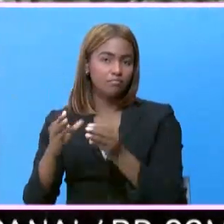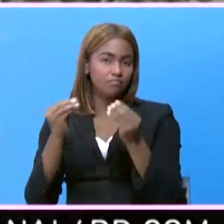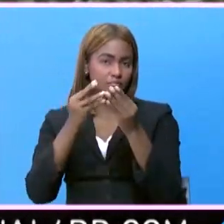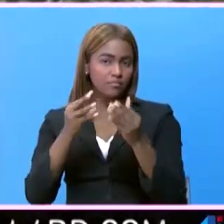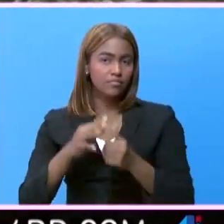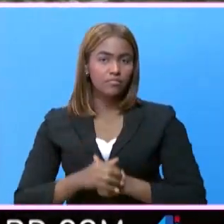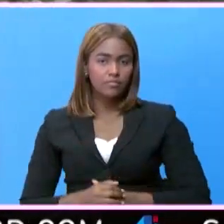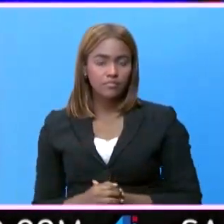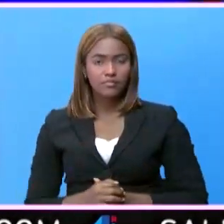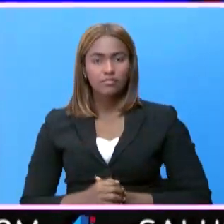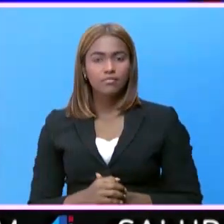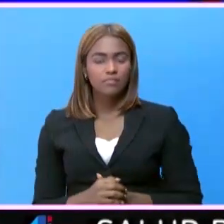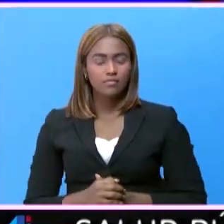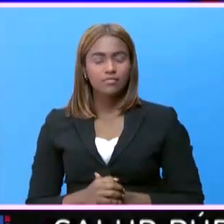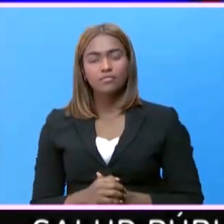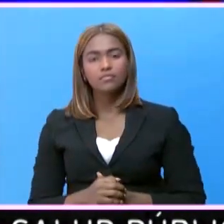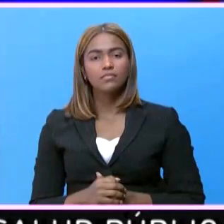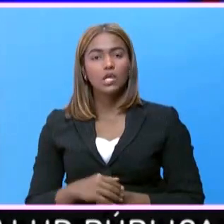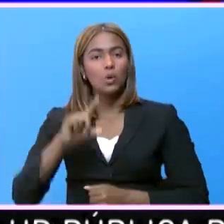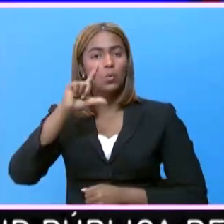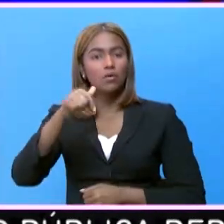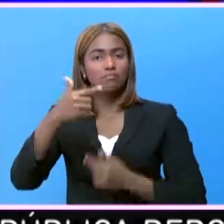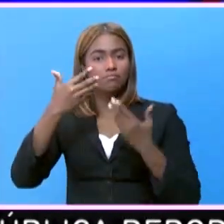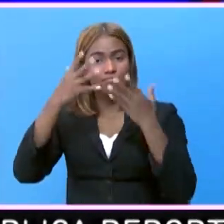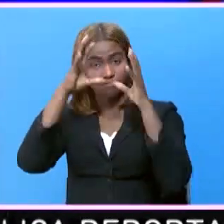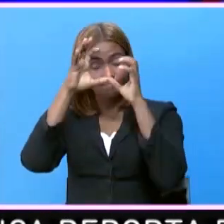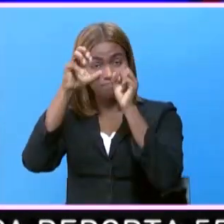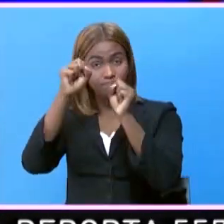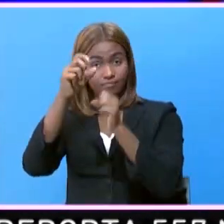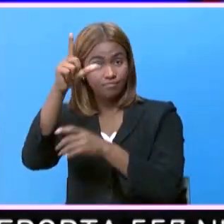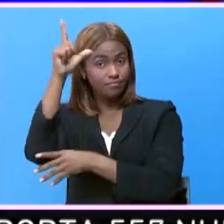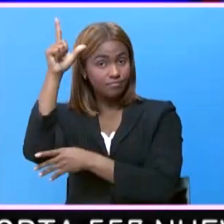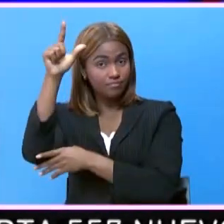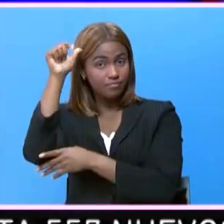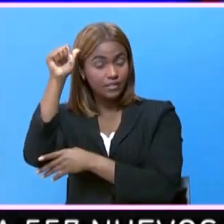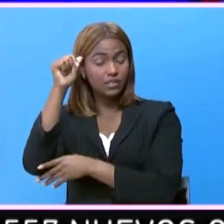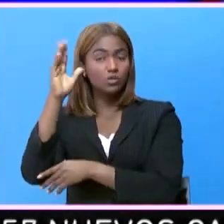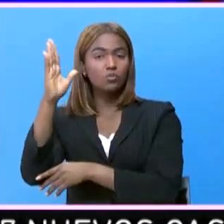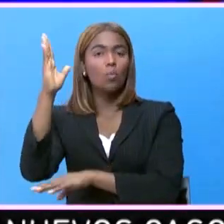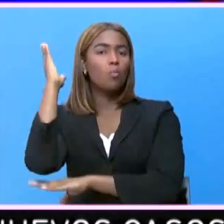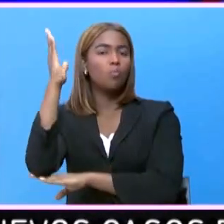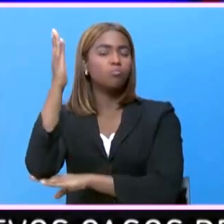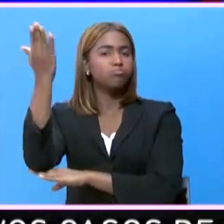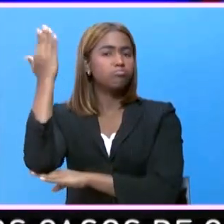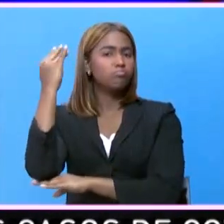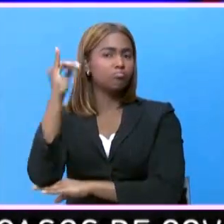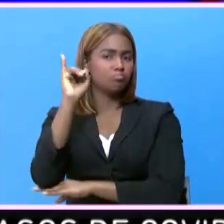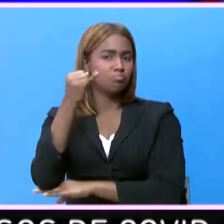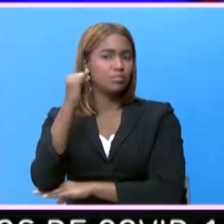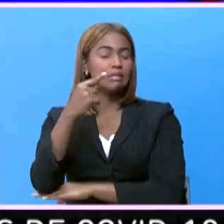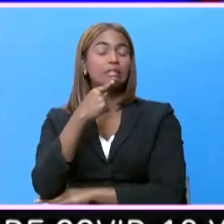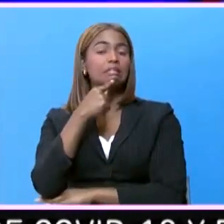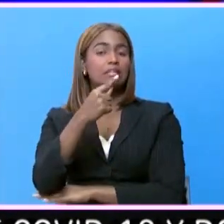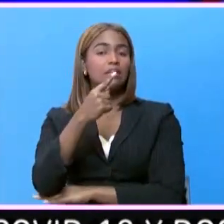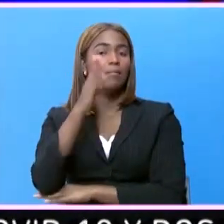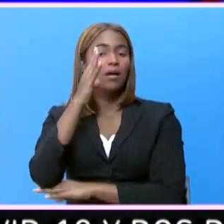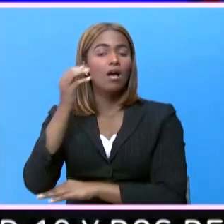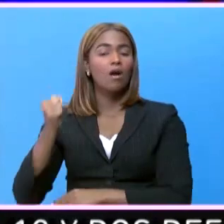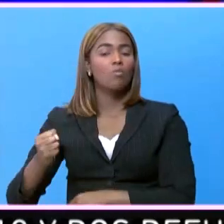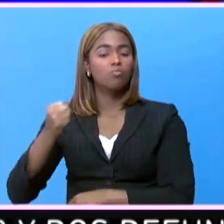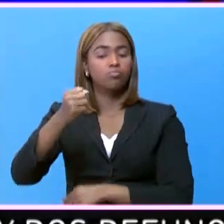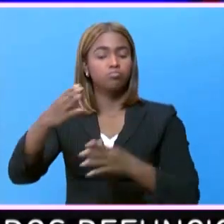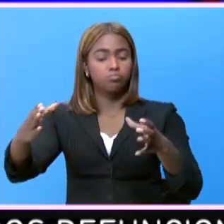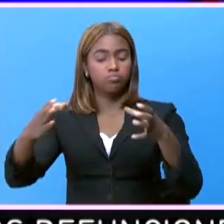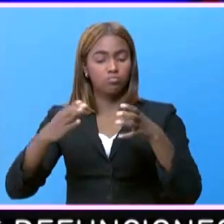Peña. Luego de que el presidente Luis Abinader, en su alocución el pasado jueves, dijo que convocaría al